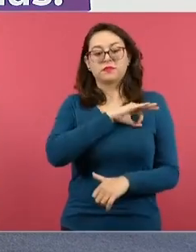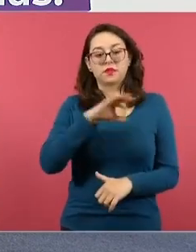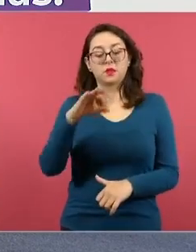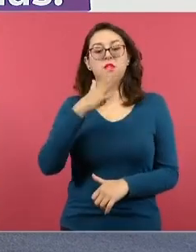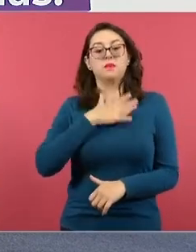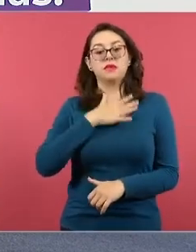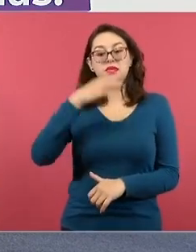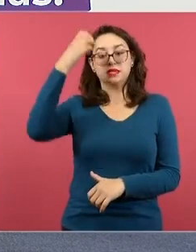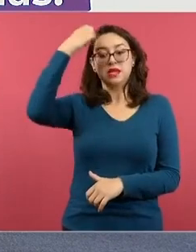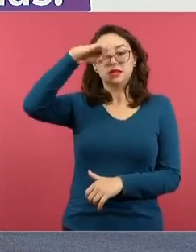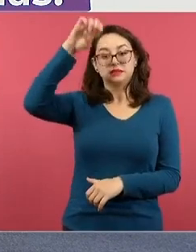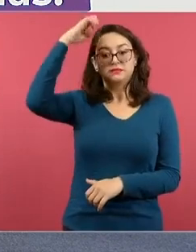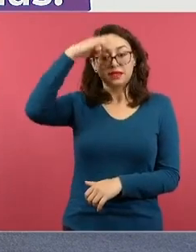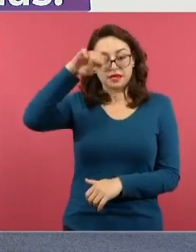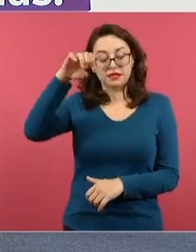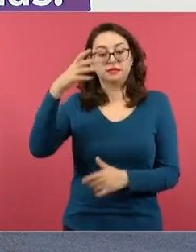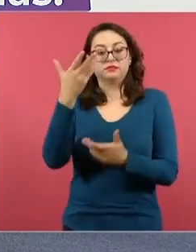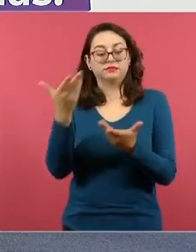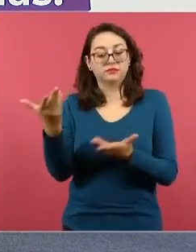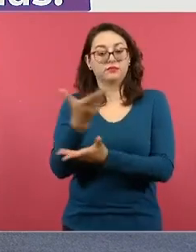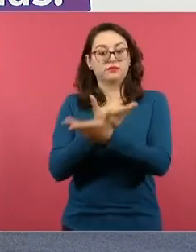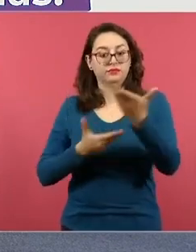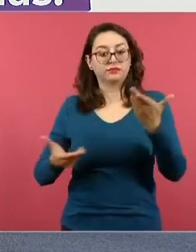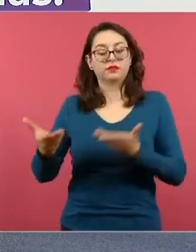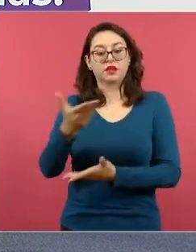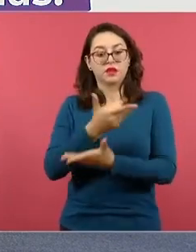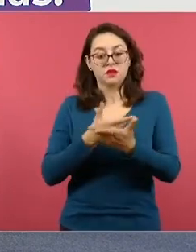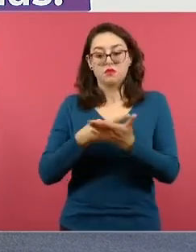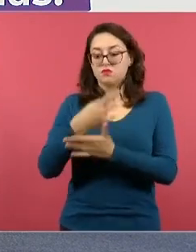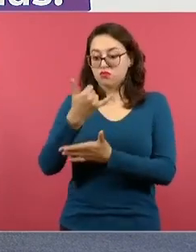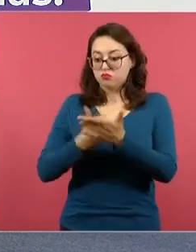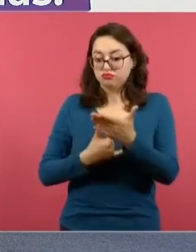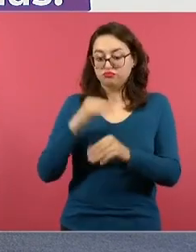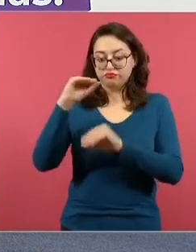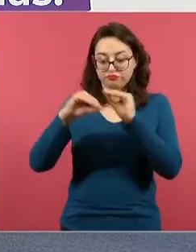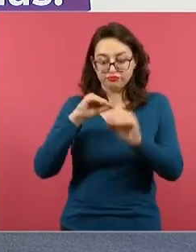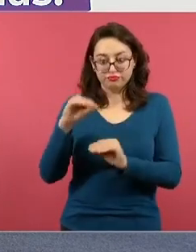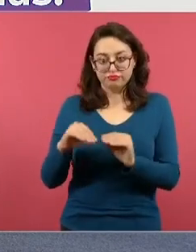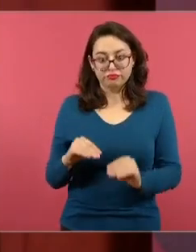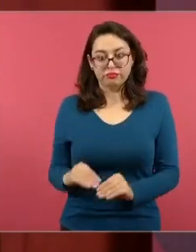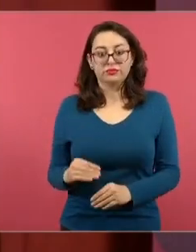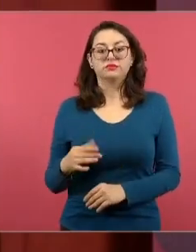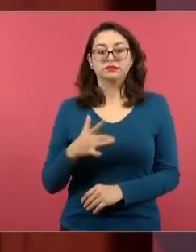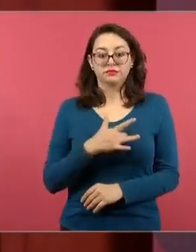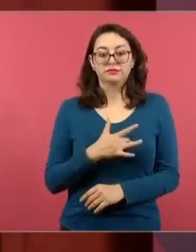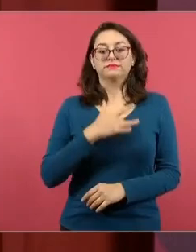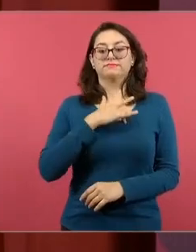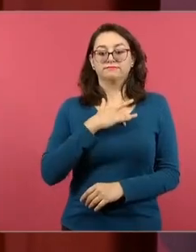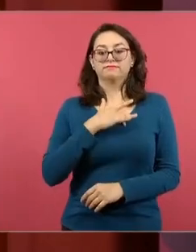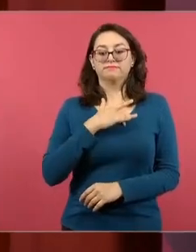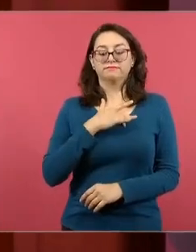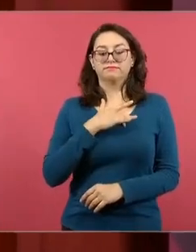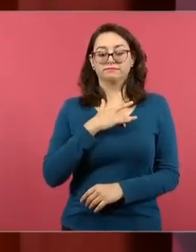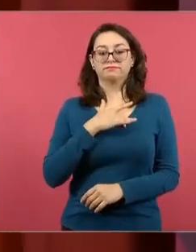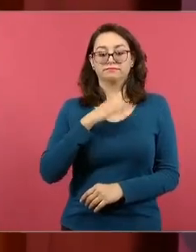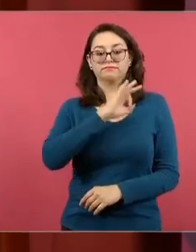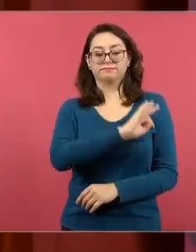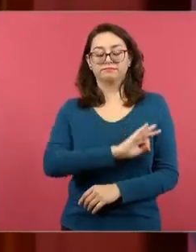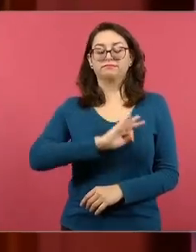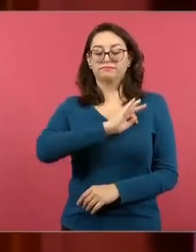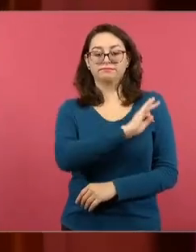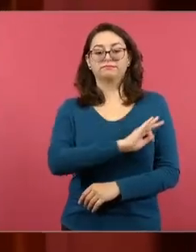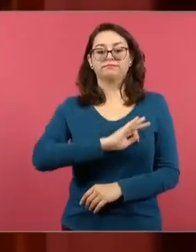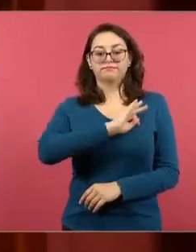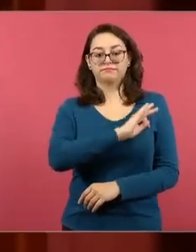la experiencia que tenemos realizamos este tipo de proyectos y eso me hace muy feliz